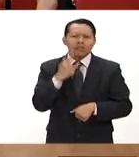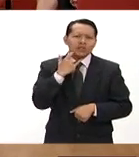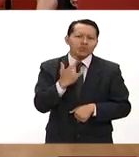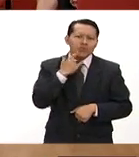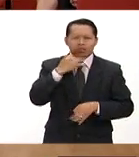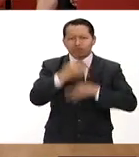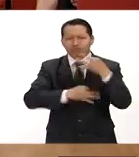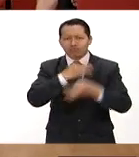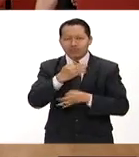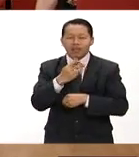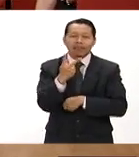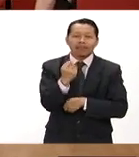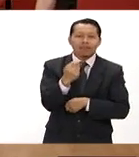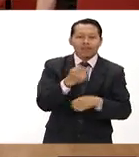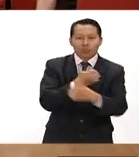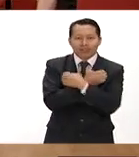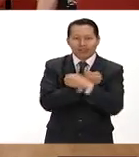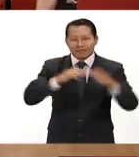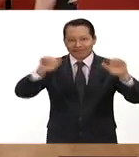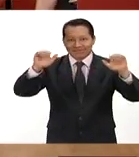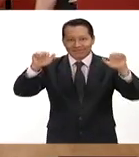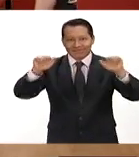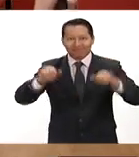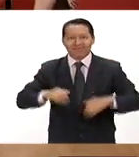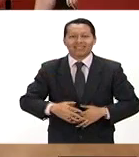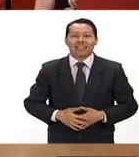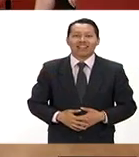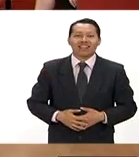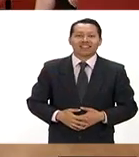esfuerzo informativo de Televisión Educativa hasta luego hasta